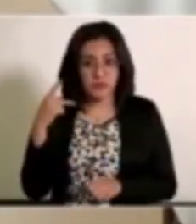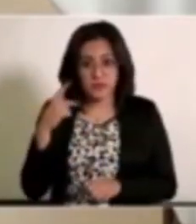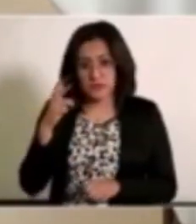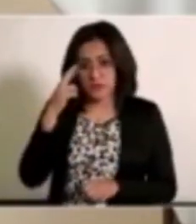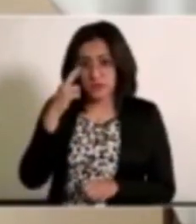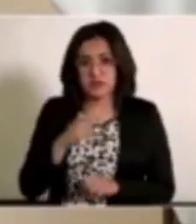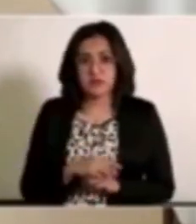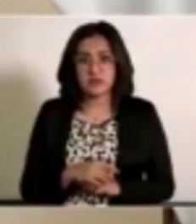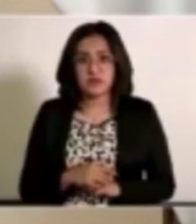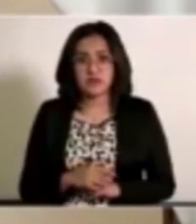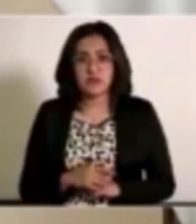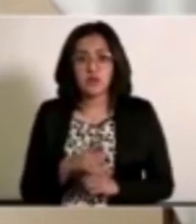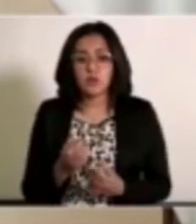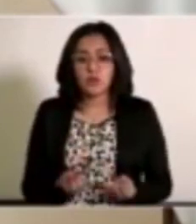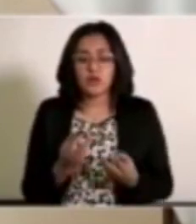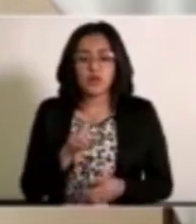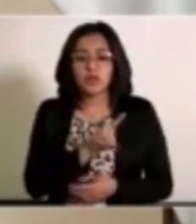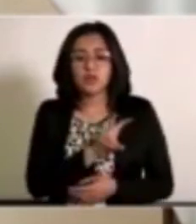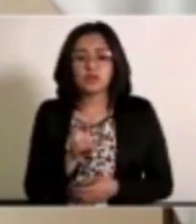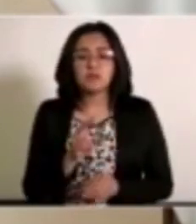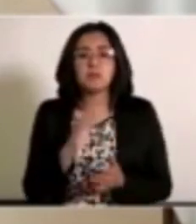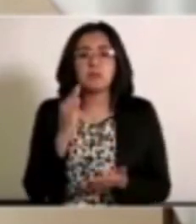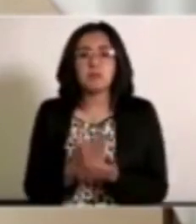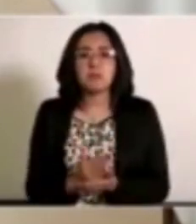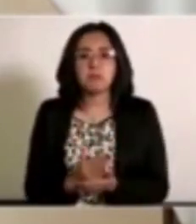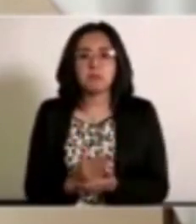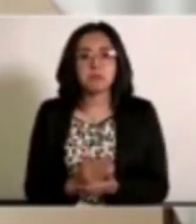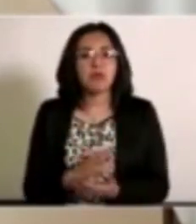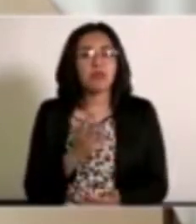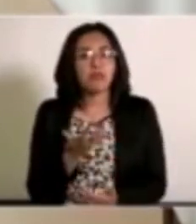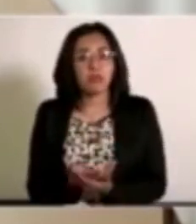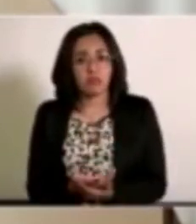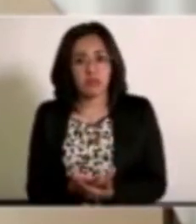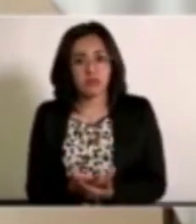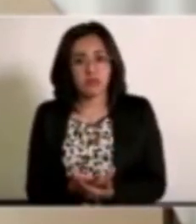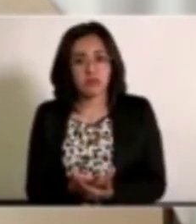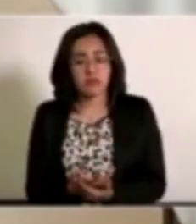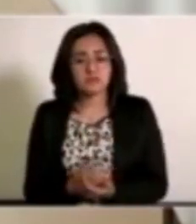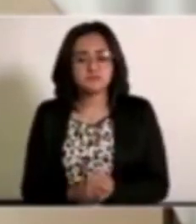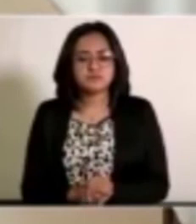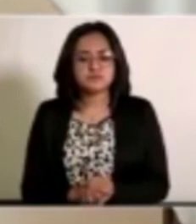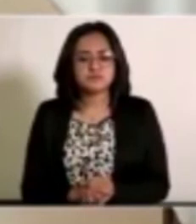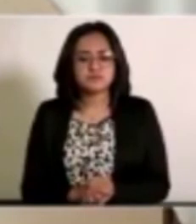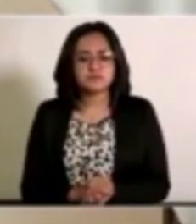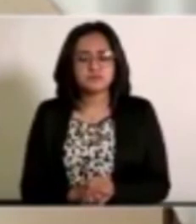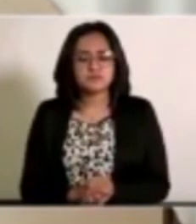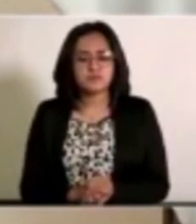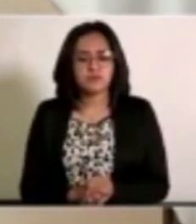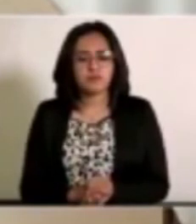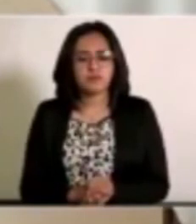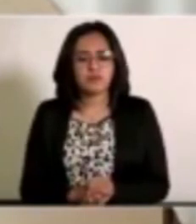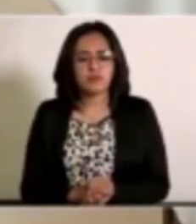200 de ellas están paradas en los patios del